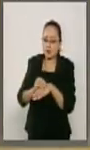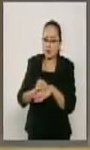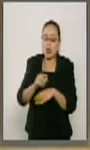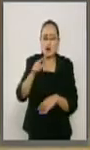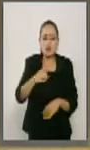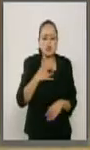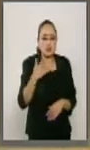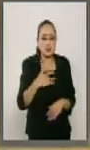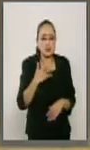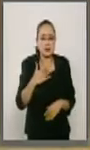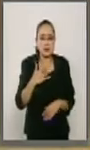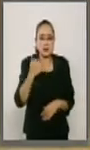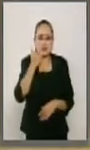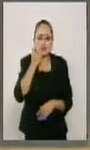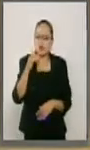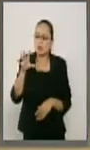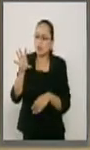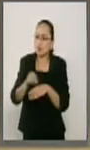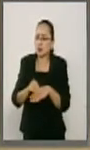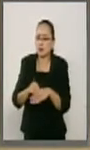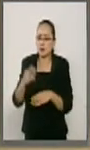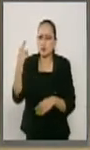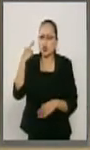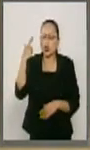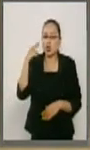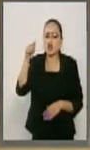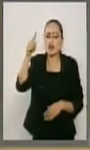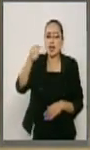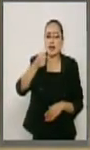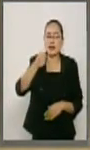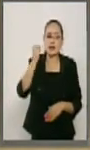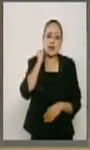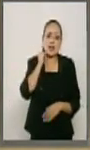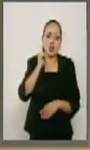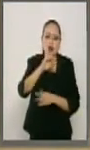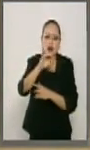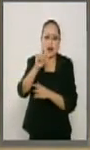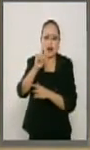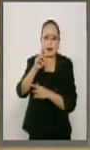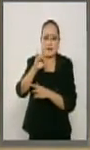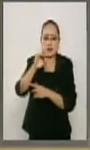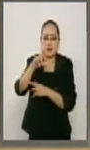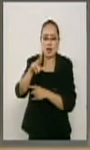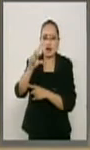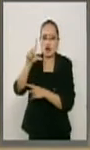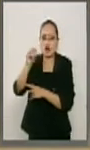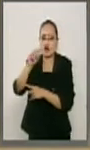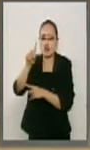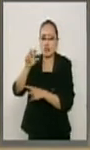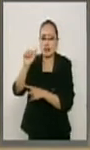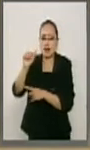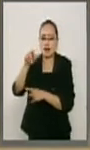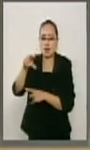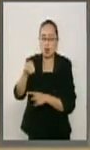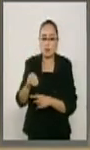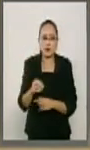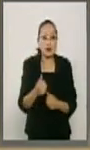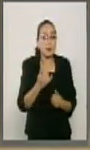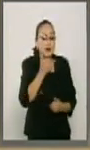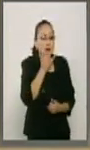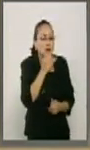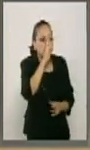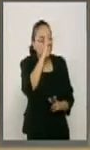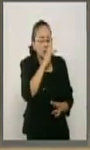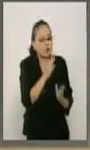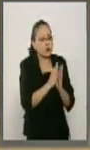si consideran... Permítame, favor. Sonido en el escaño del senador Javier Lozano. Señor presidente, con el debido respeto, tenía cinco